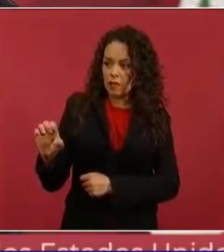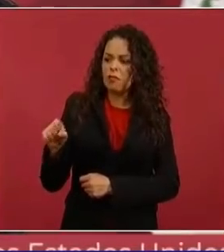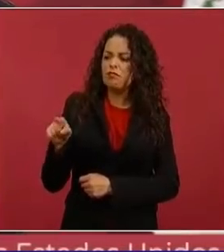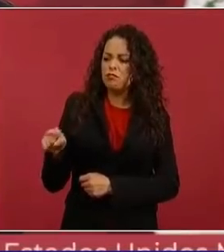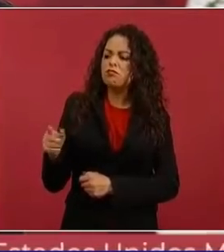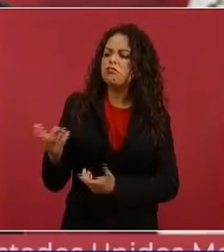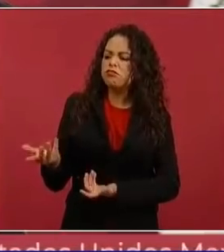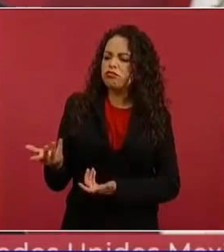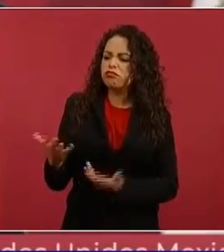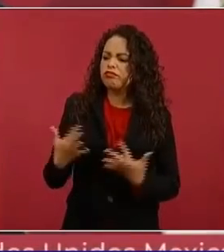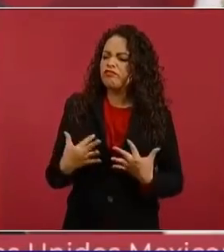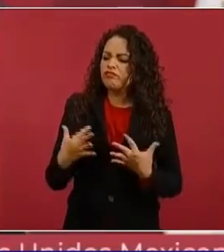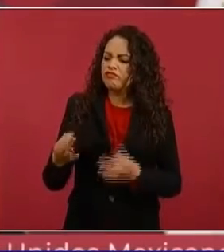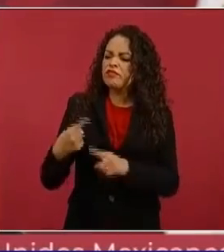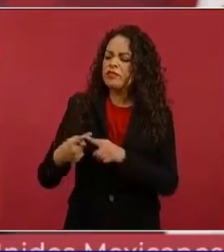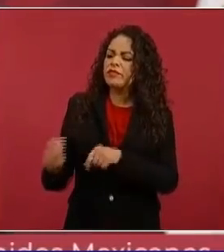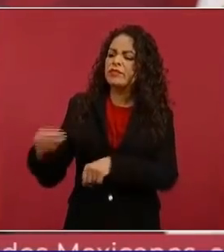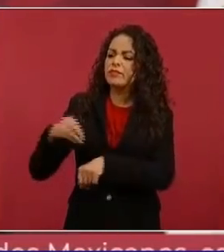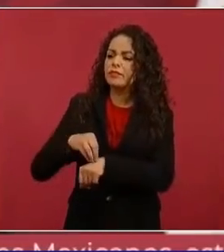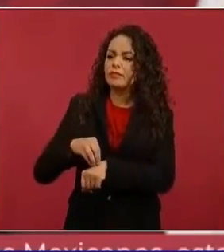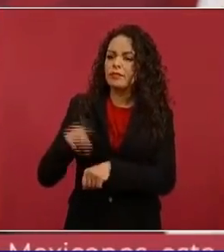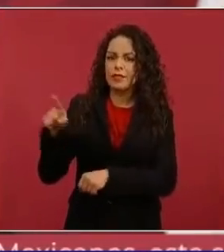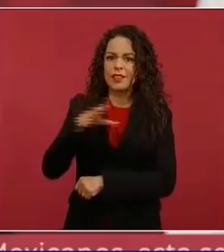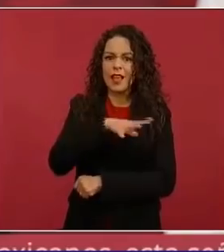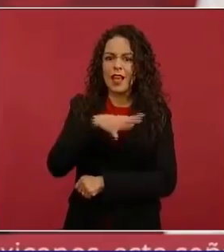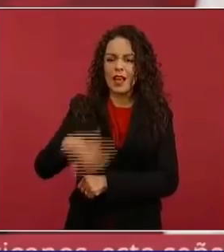por el general Lázaro Cárdenas del Río,